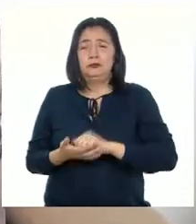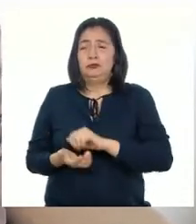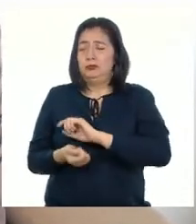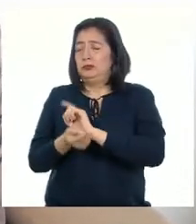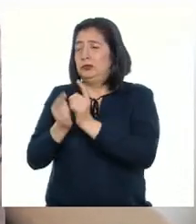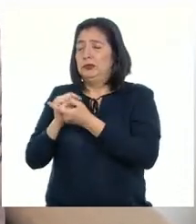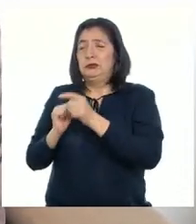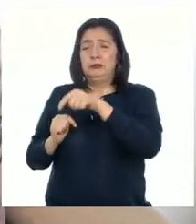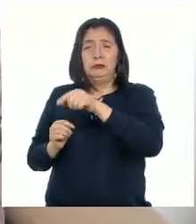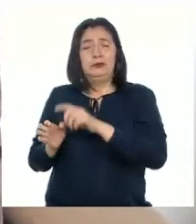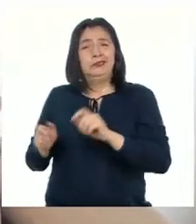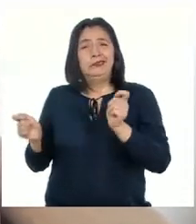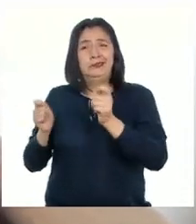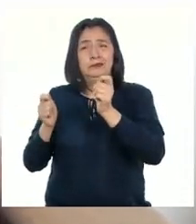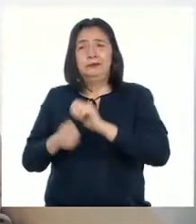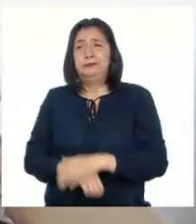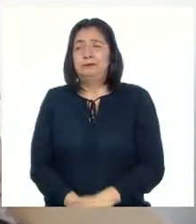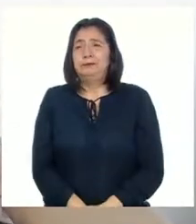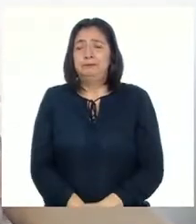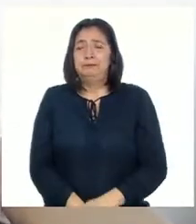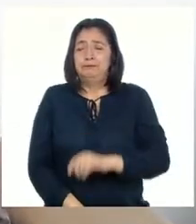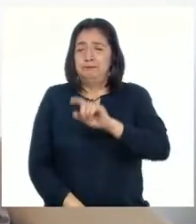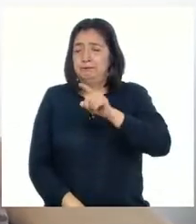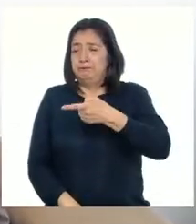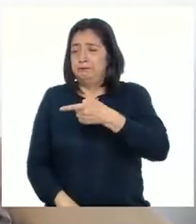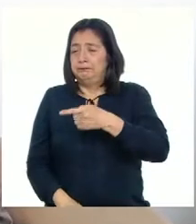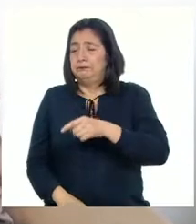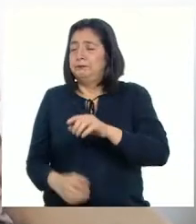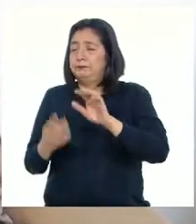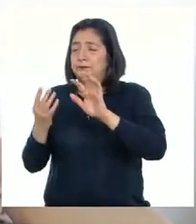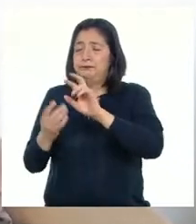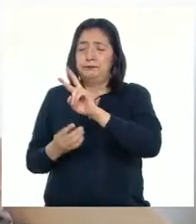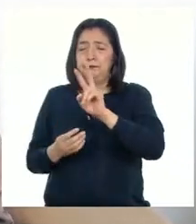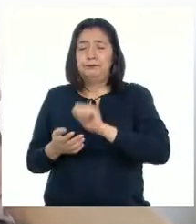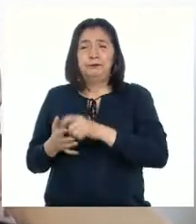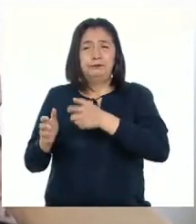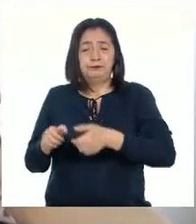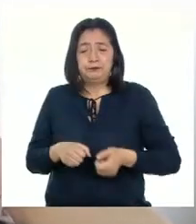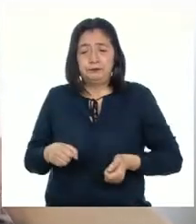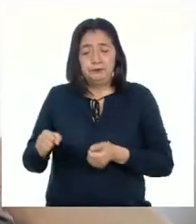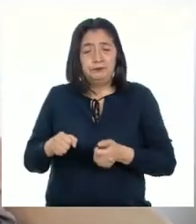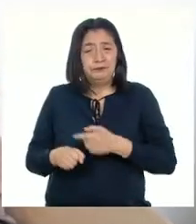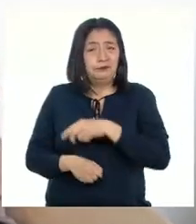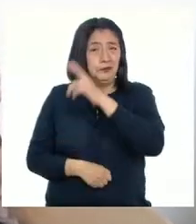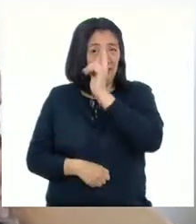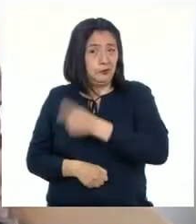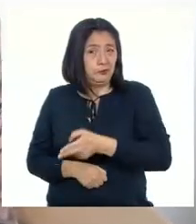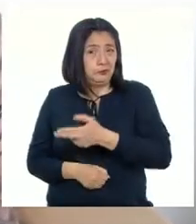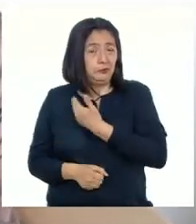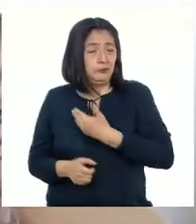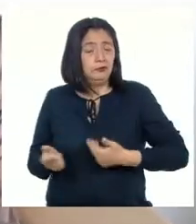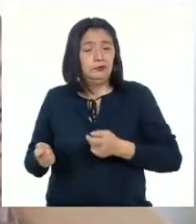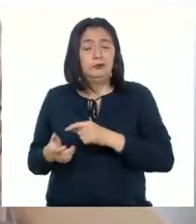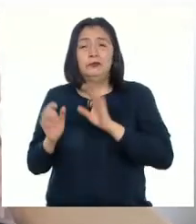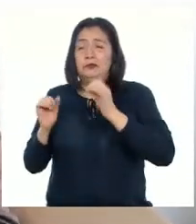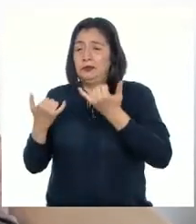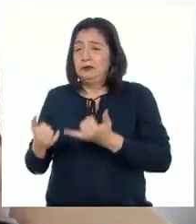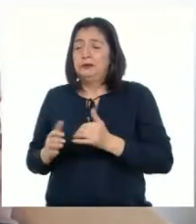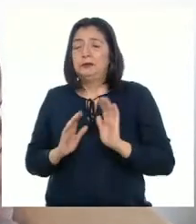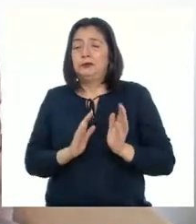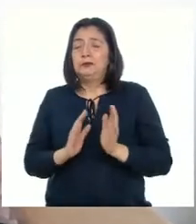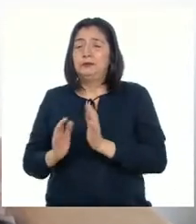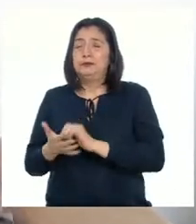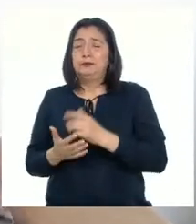importante en esta celebración En 1922 el carnaval que había sido prohibido por el Estado Más bien pasa a ser